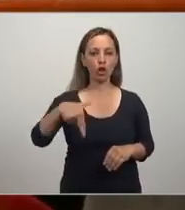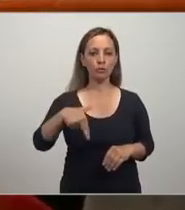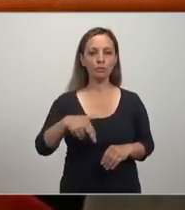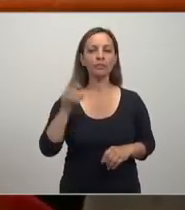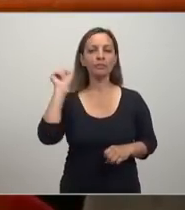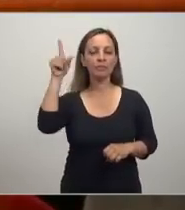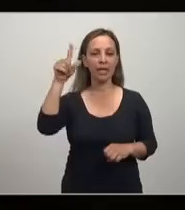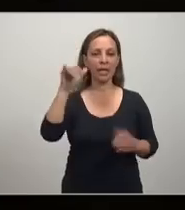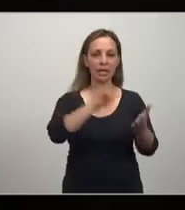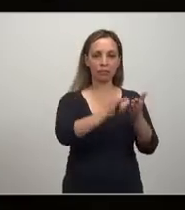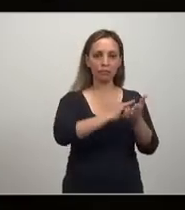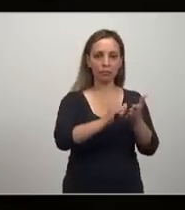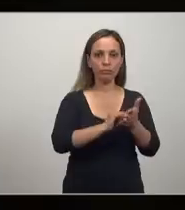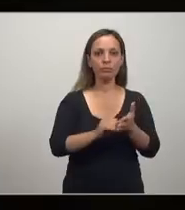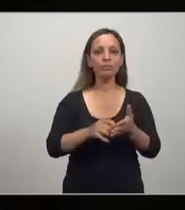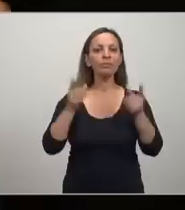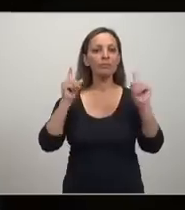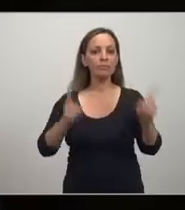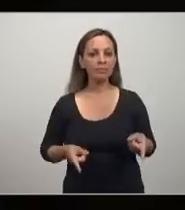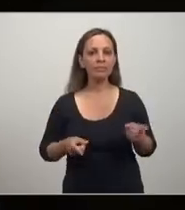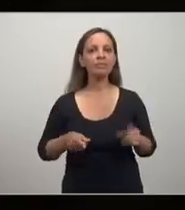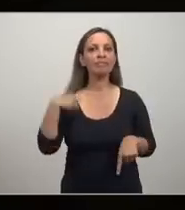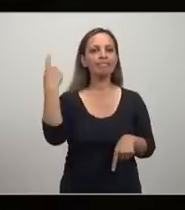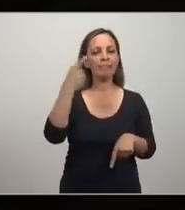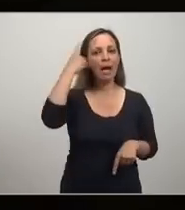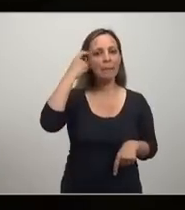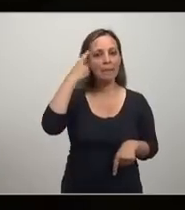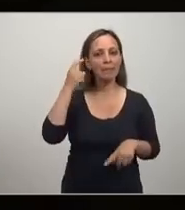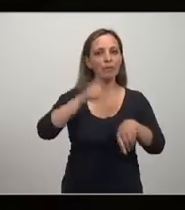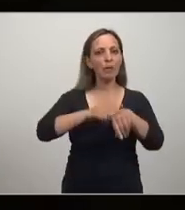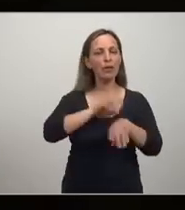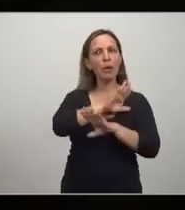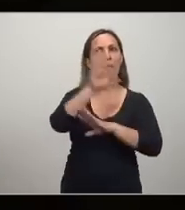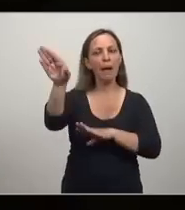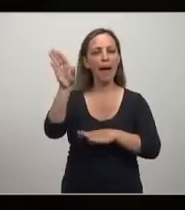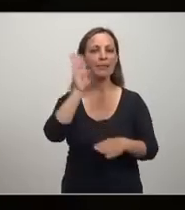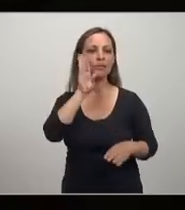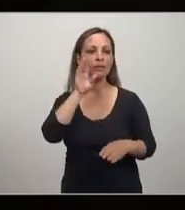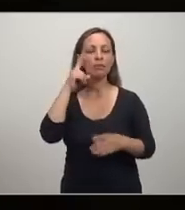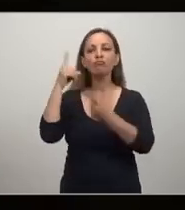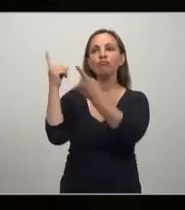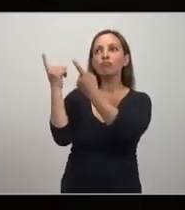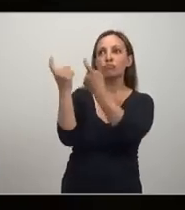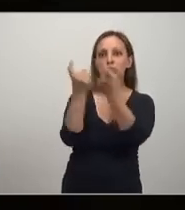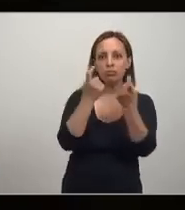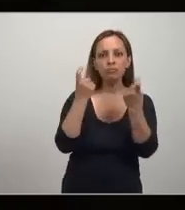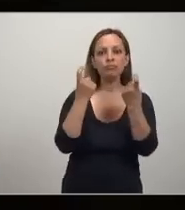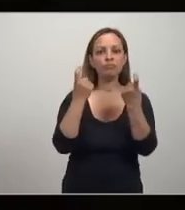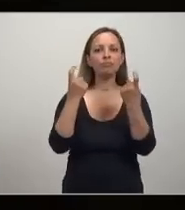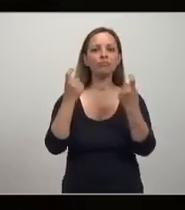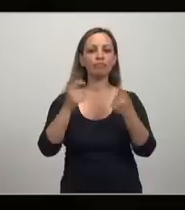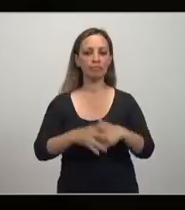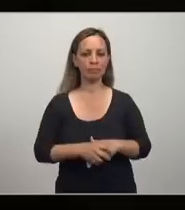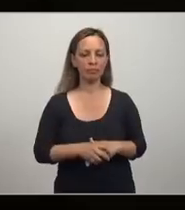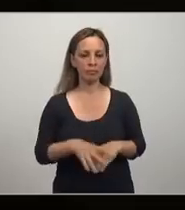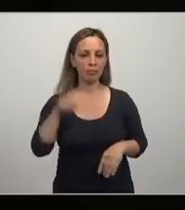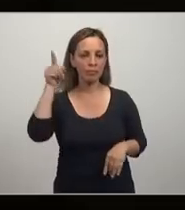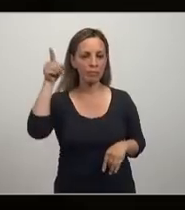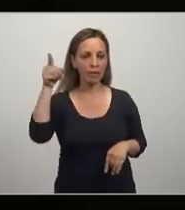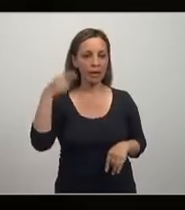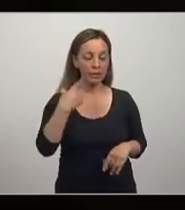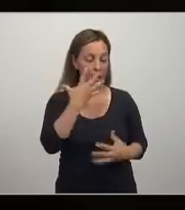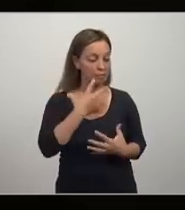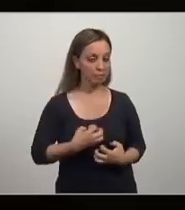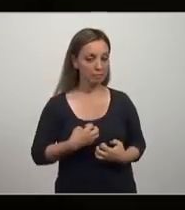George Washington. Freddy Leeds aprende de Alexander Hamilton cuando visita a los Estados Unidos, ¿no? Aparentemente, ya me